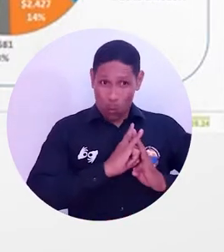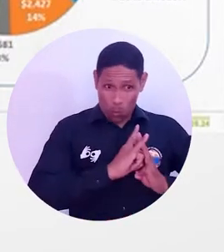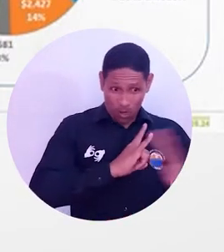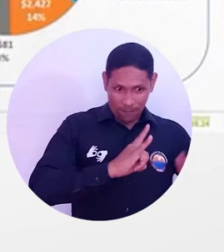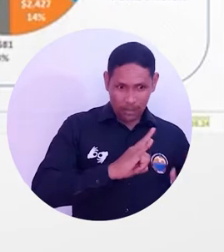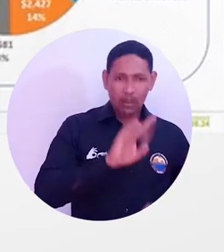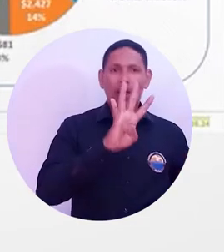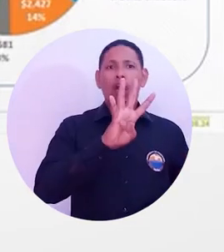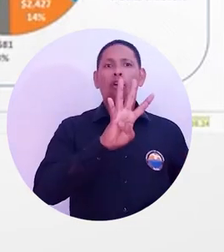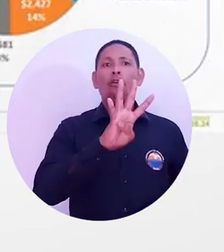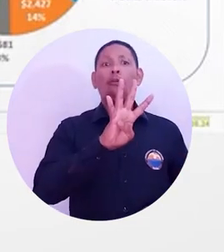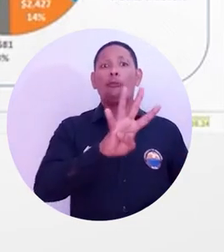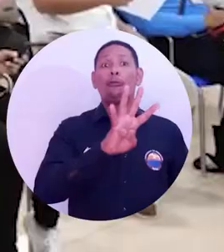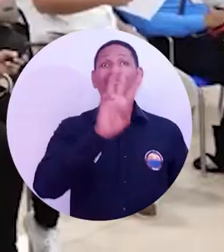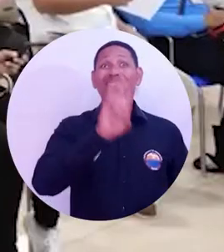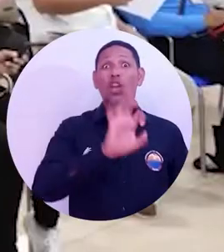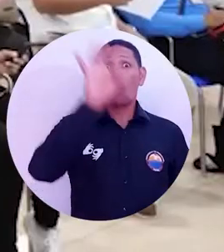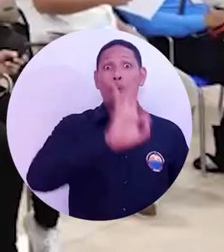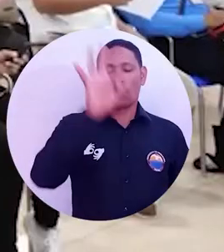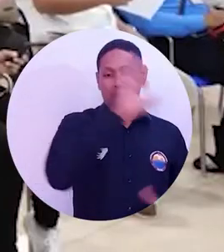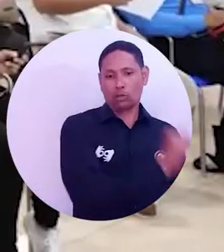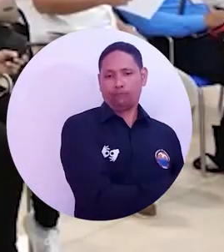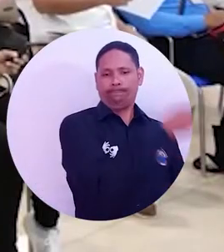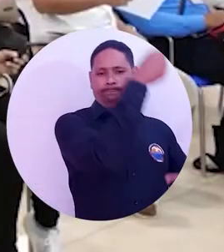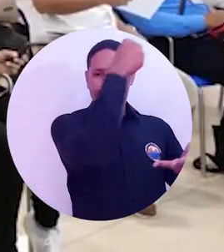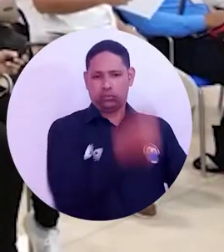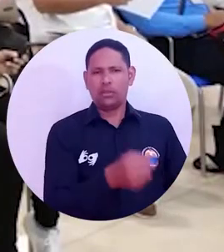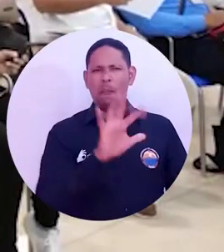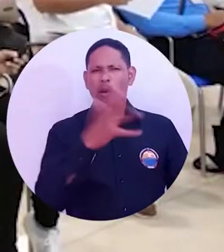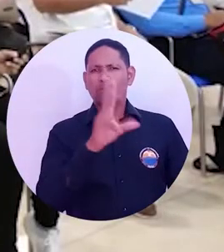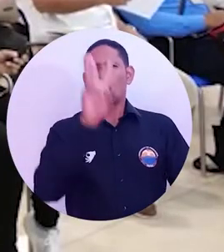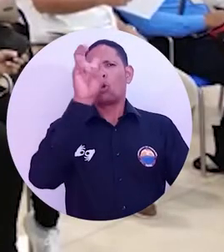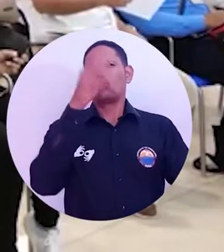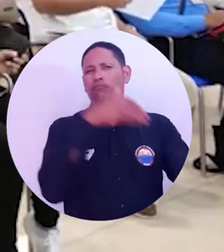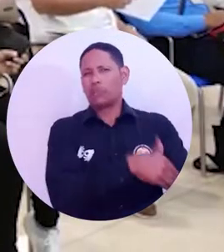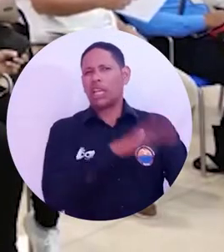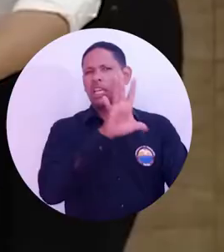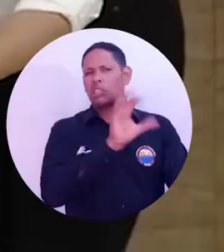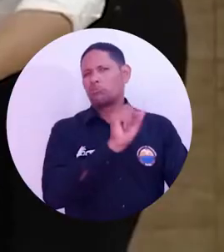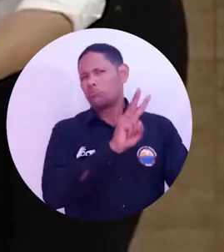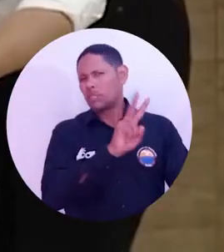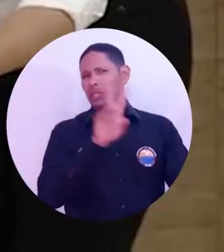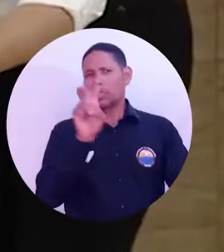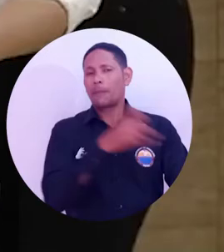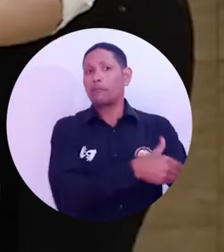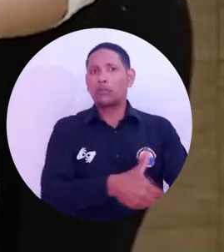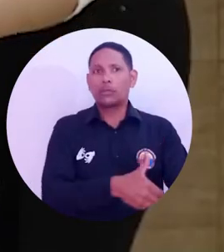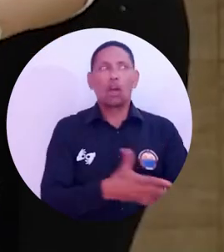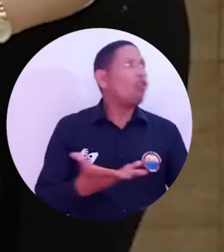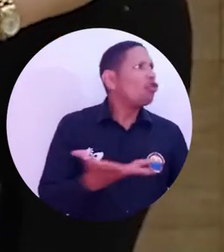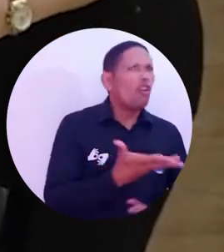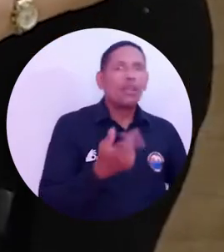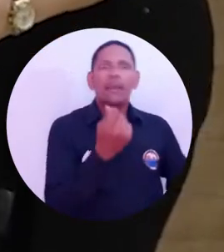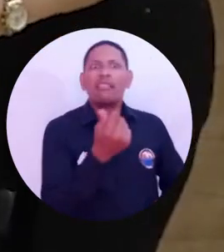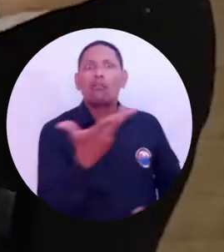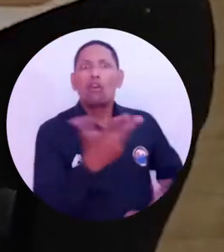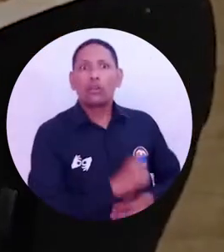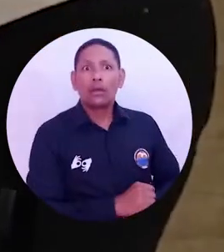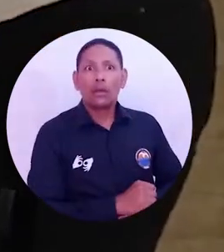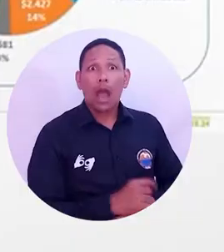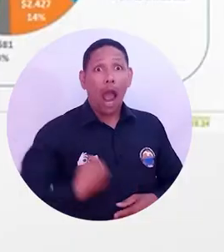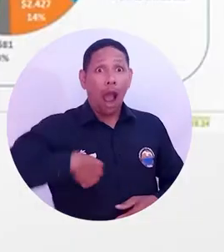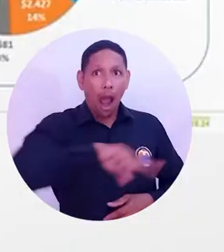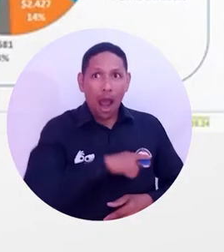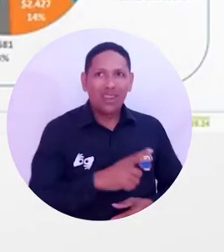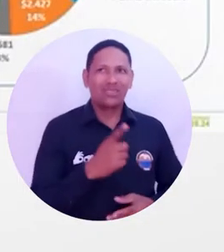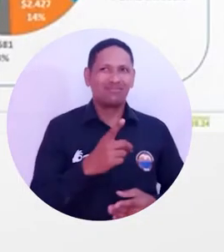puso el 48% de los recursos, alrededor de 8.527 millones. ¿De dónde salieron? Nosotros tenemos unas exoneraciones